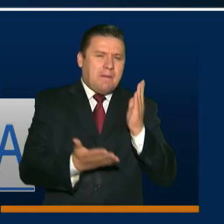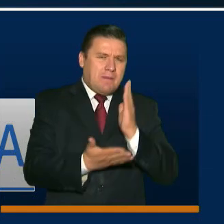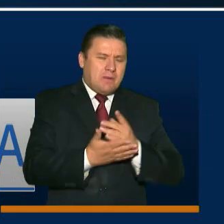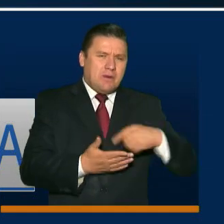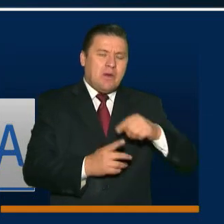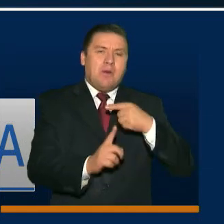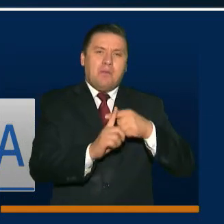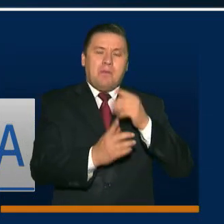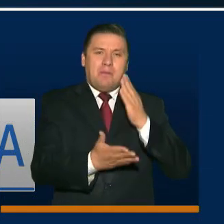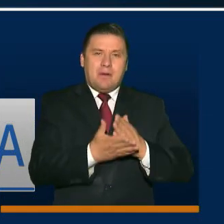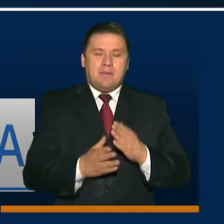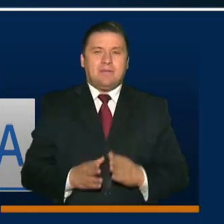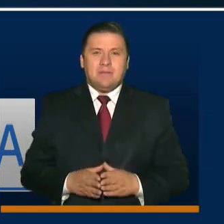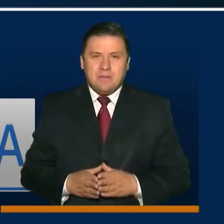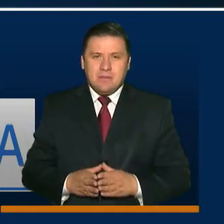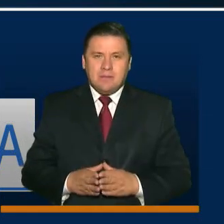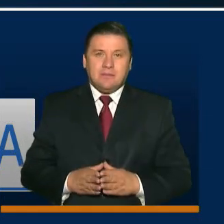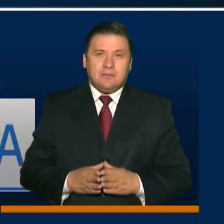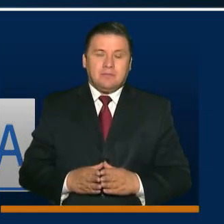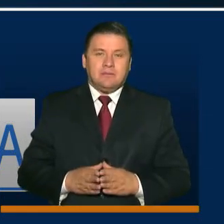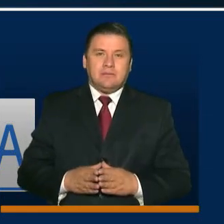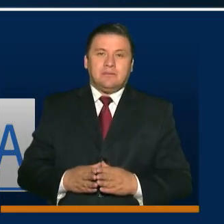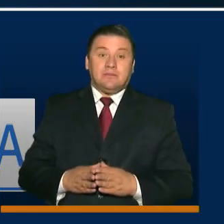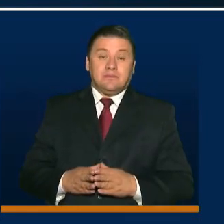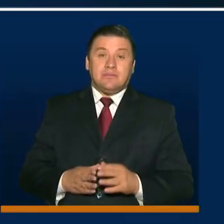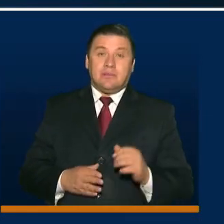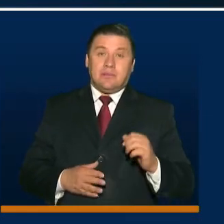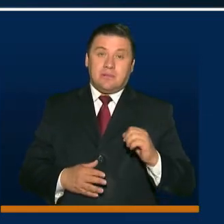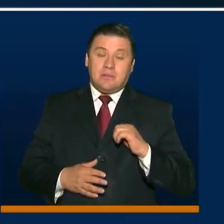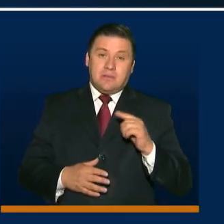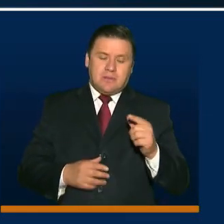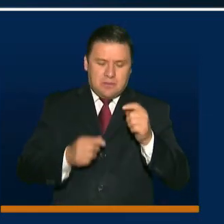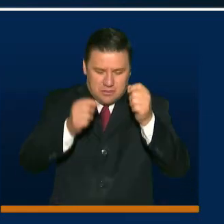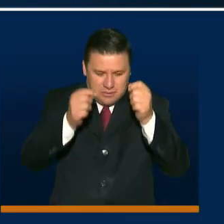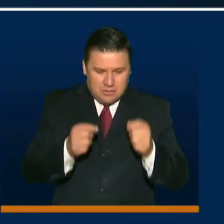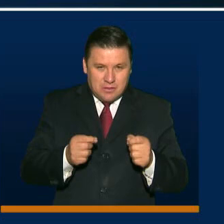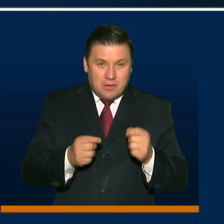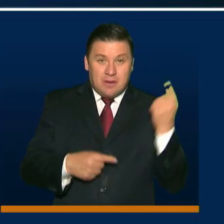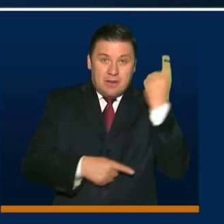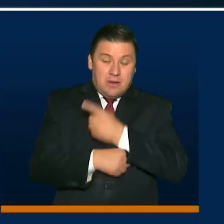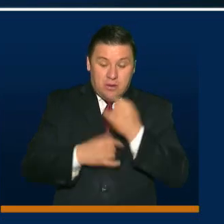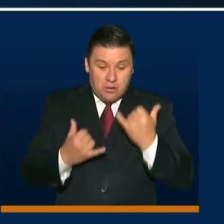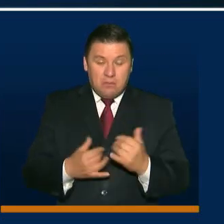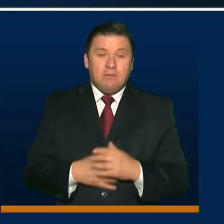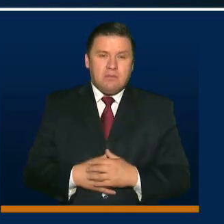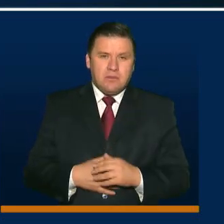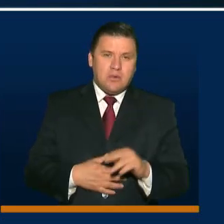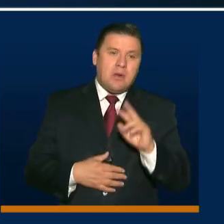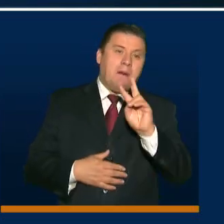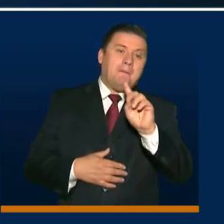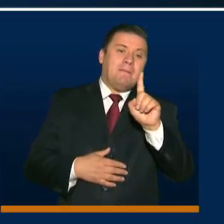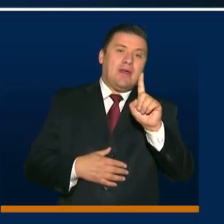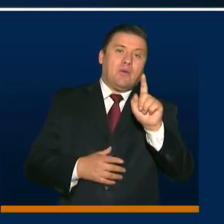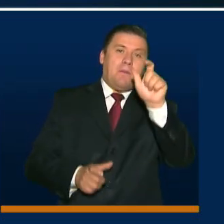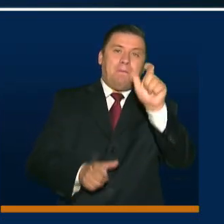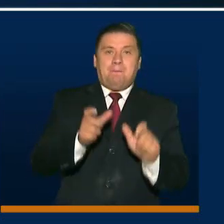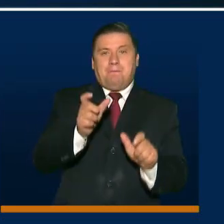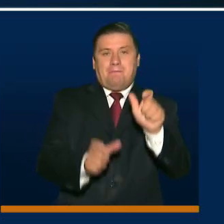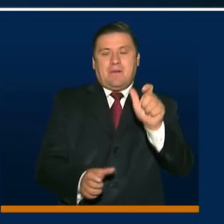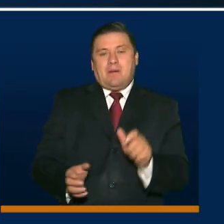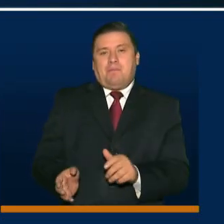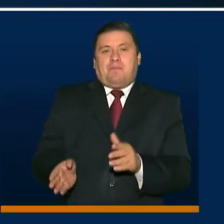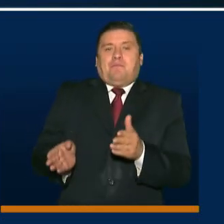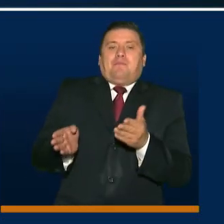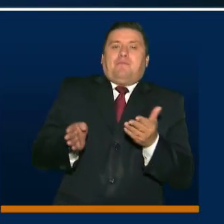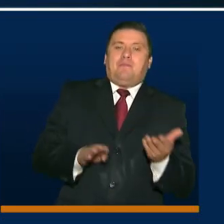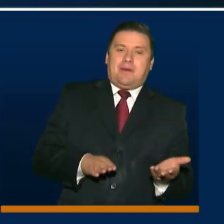positivos. Y tenemos un registro para el día de hoy de 21 personas que han